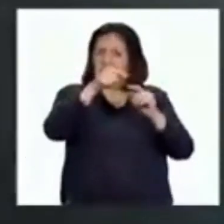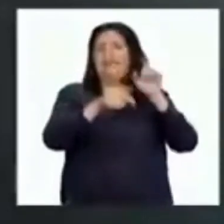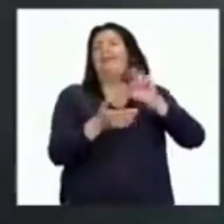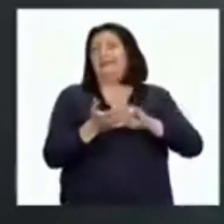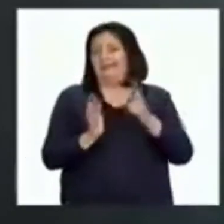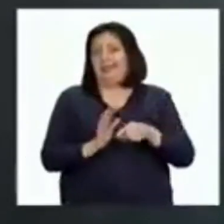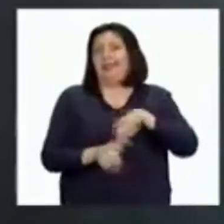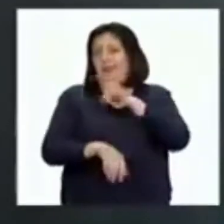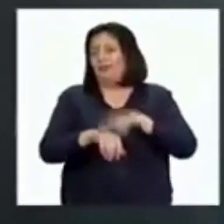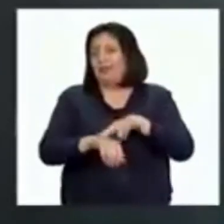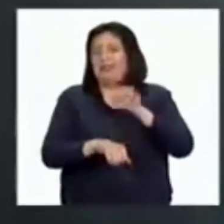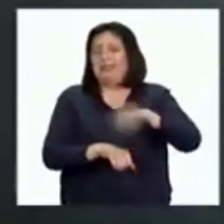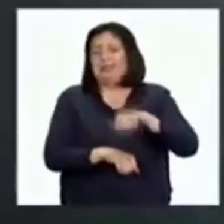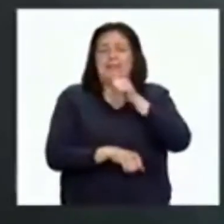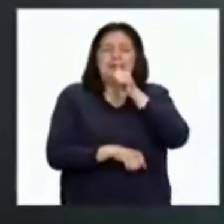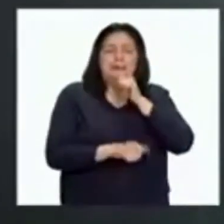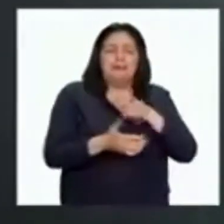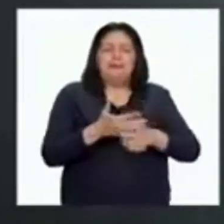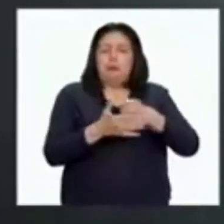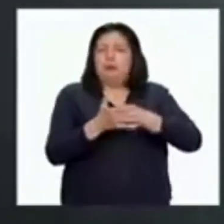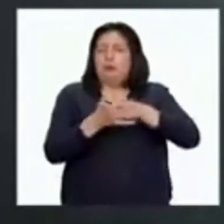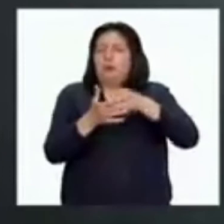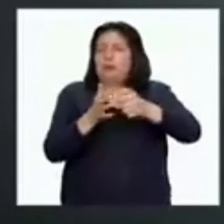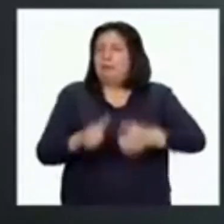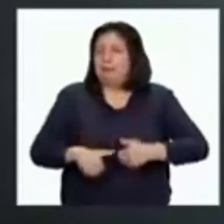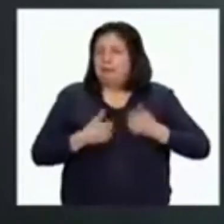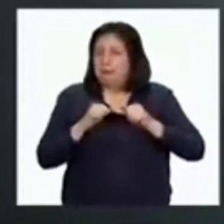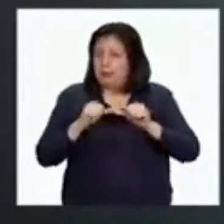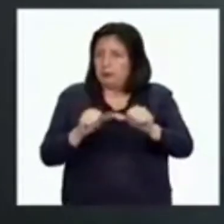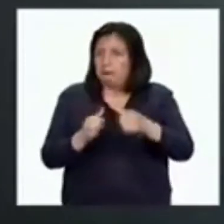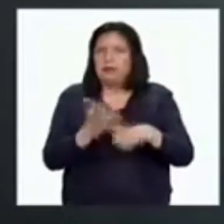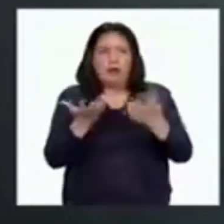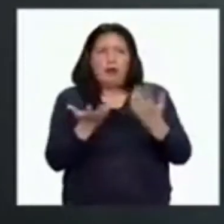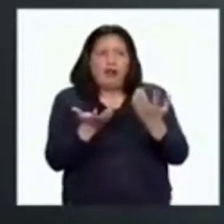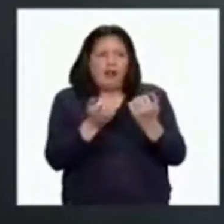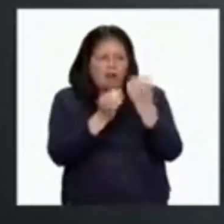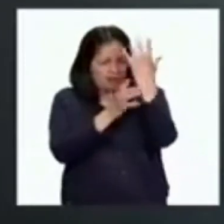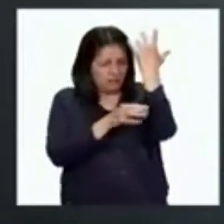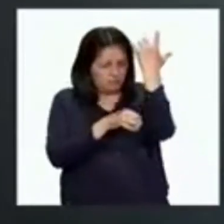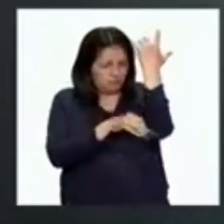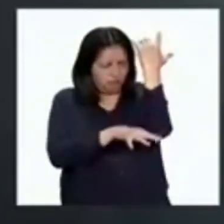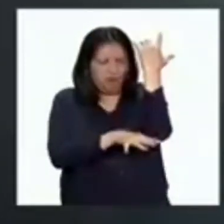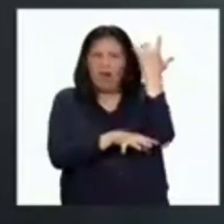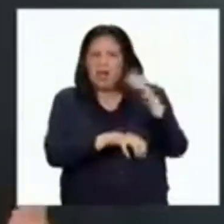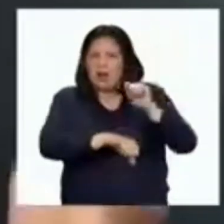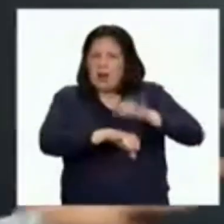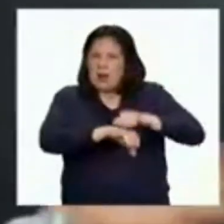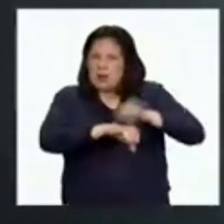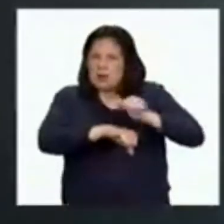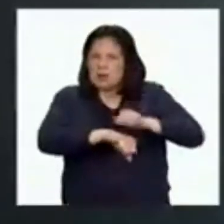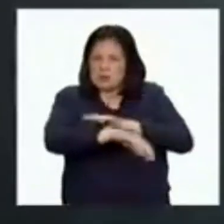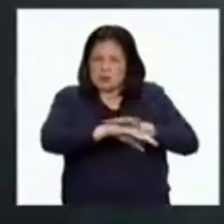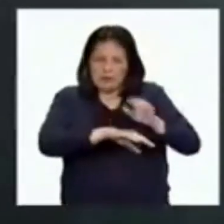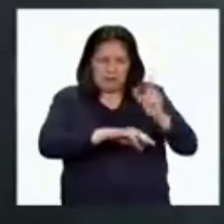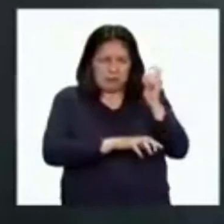resiliencia de la naturaleza. Las raíces de las plantas atraviesan el cemento con mucha paciencia. Se abren paso para